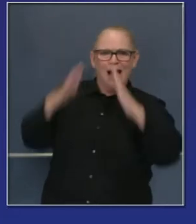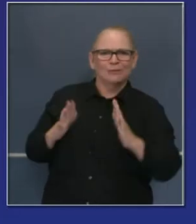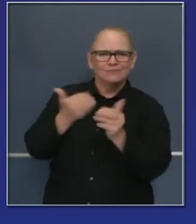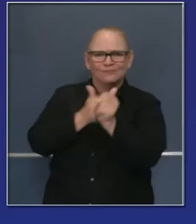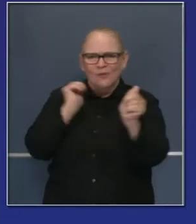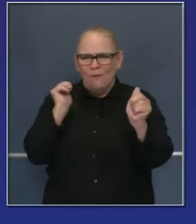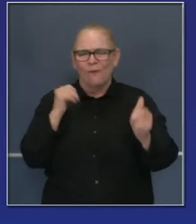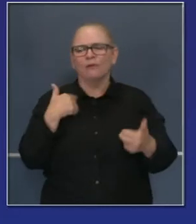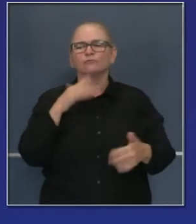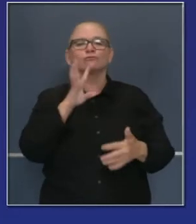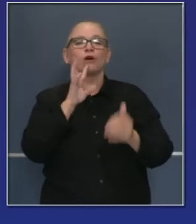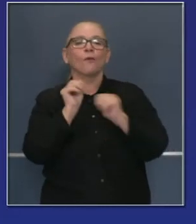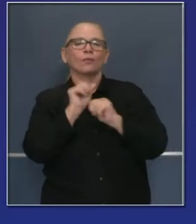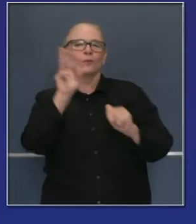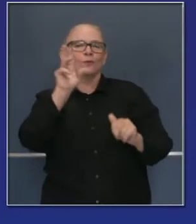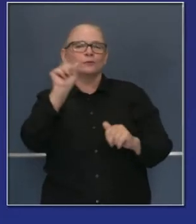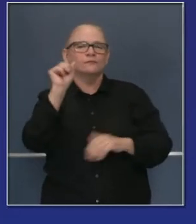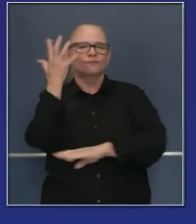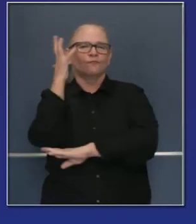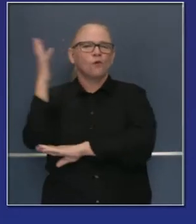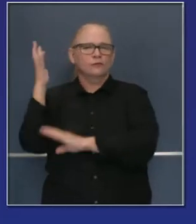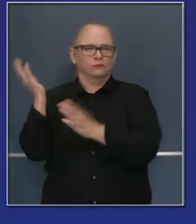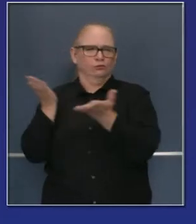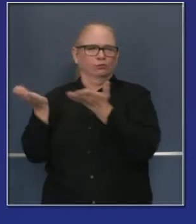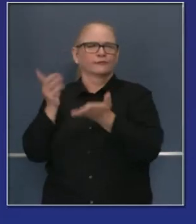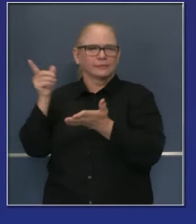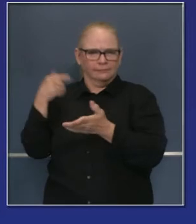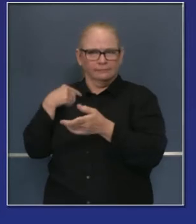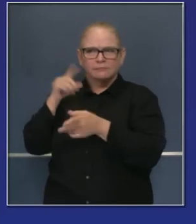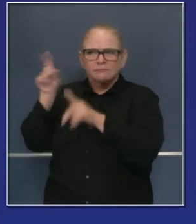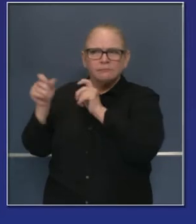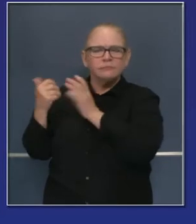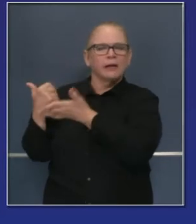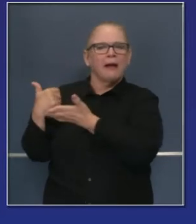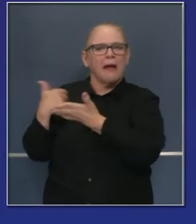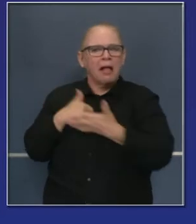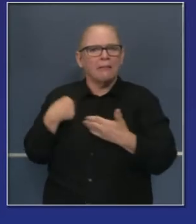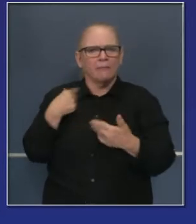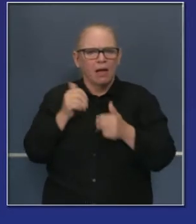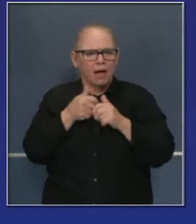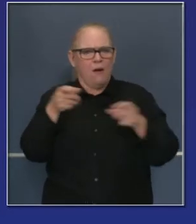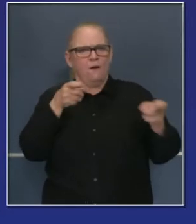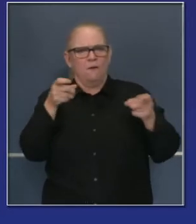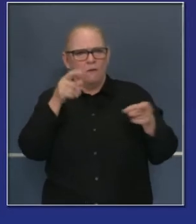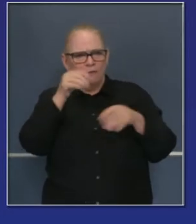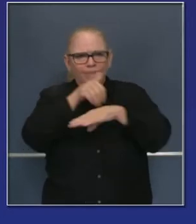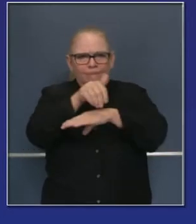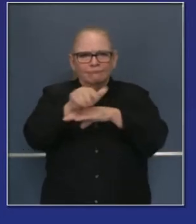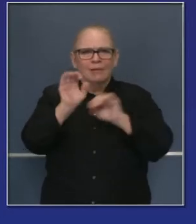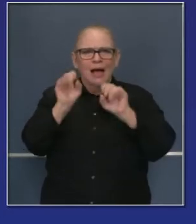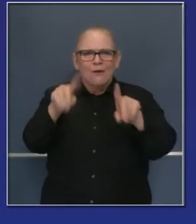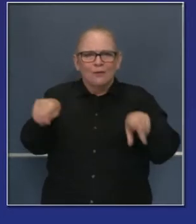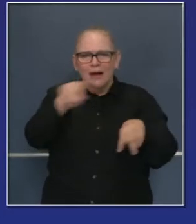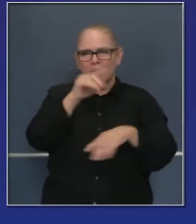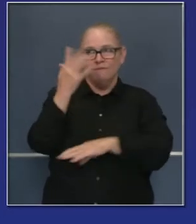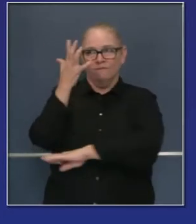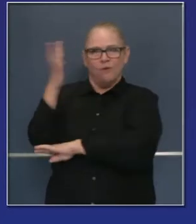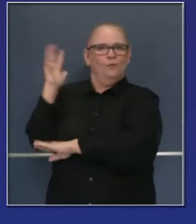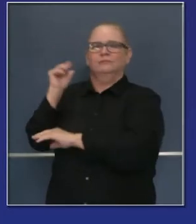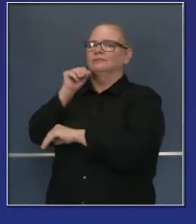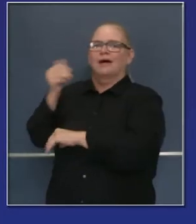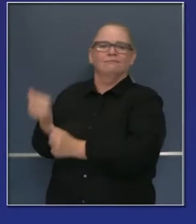con el compromiso de California de lidiar con nuestra gestión